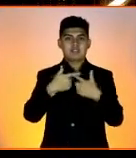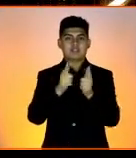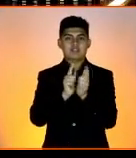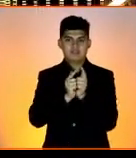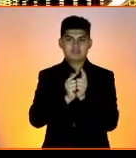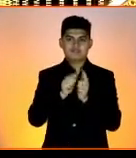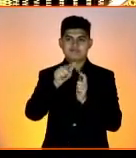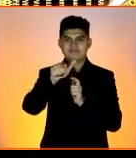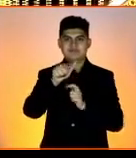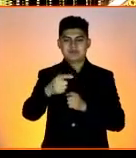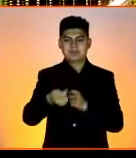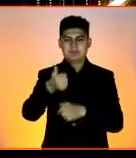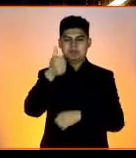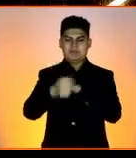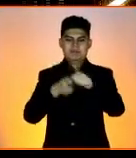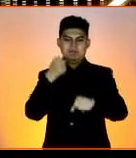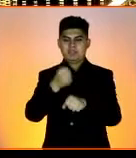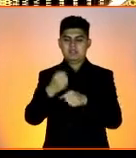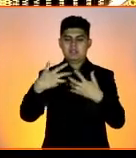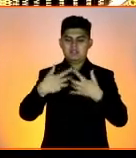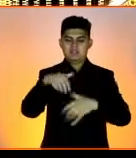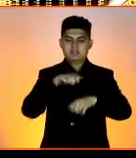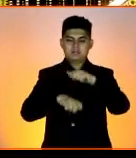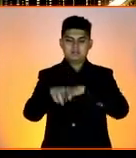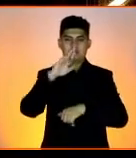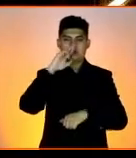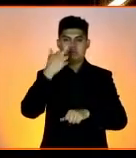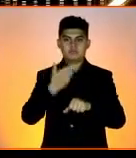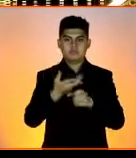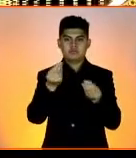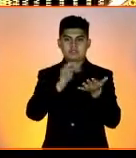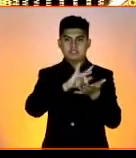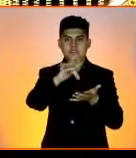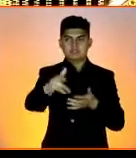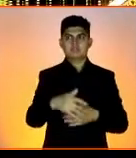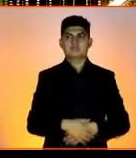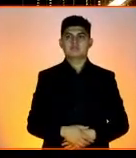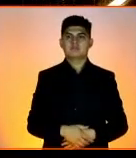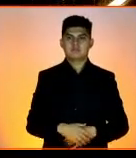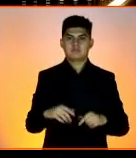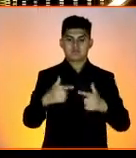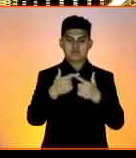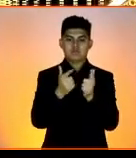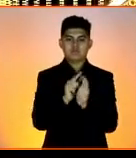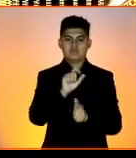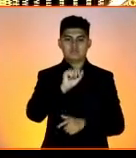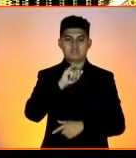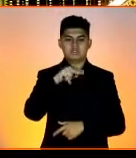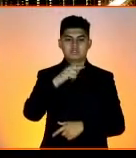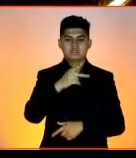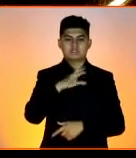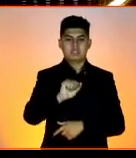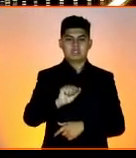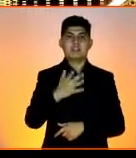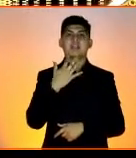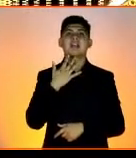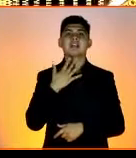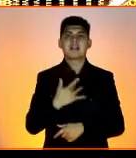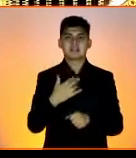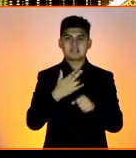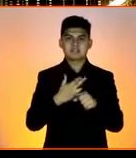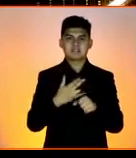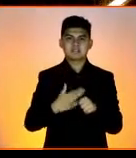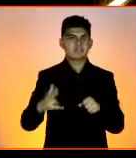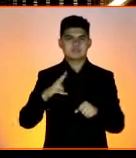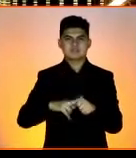y este es nuestro primer año como Empresa Socialmente Responsable. Gracias. Grupo CIMSA, Gas Natural del Noroeste.